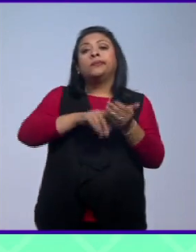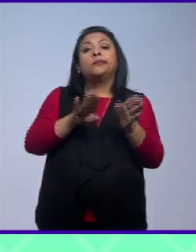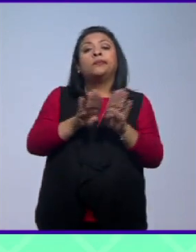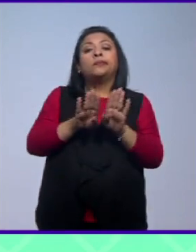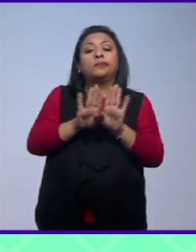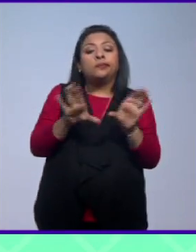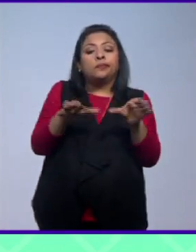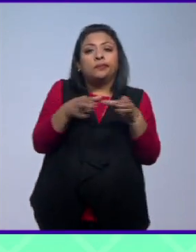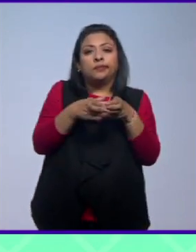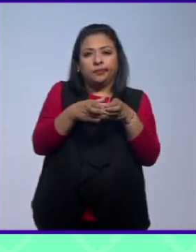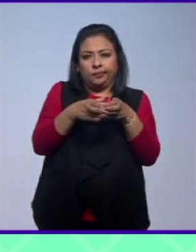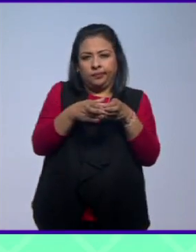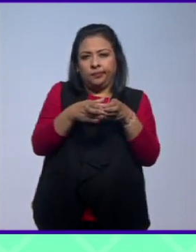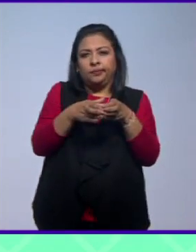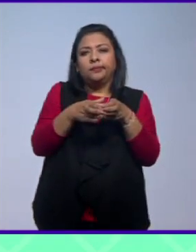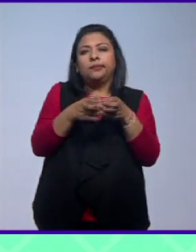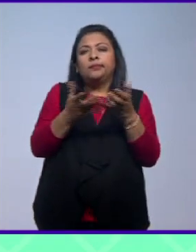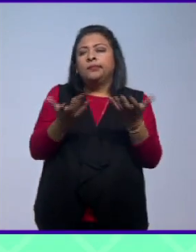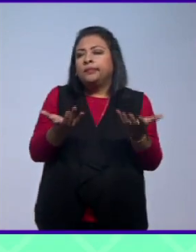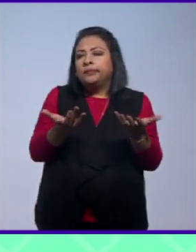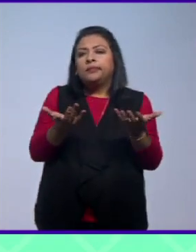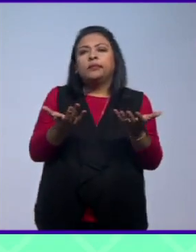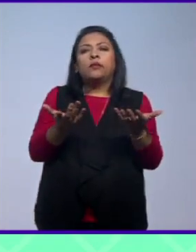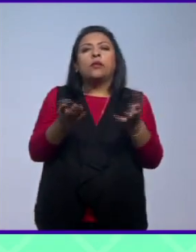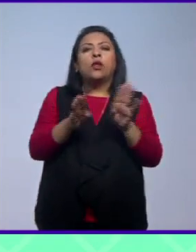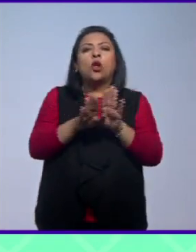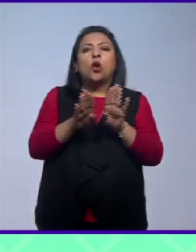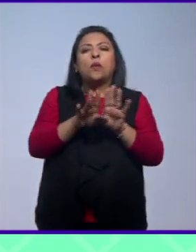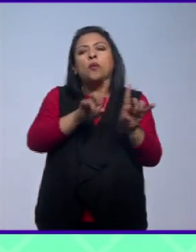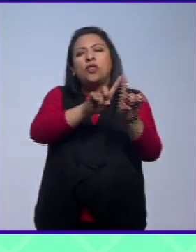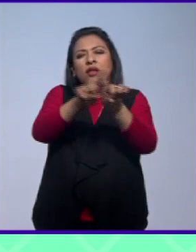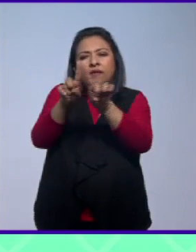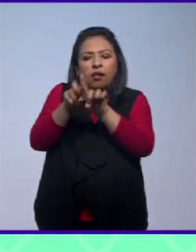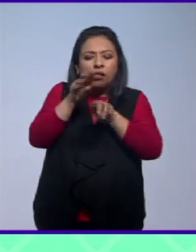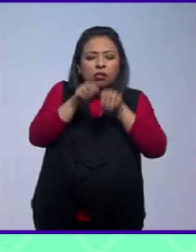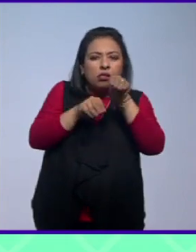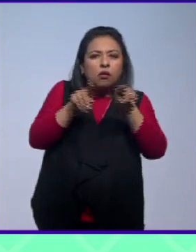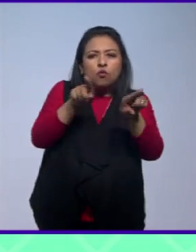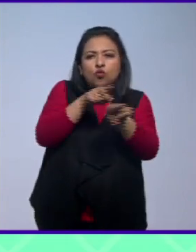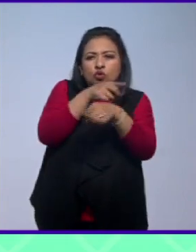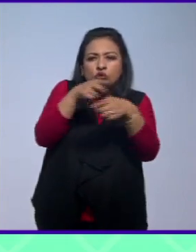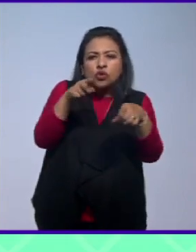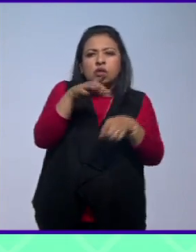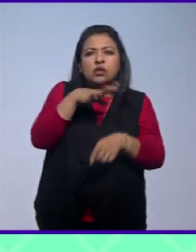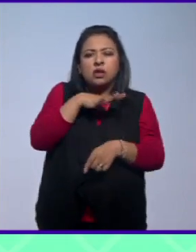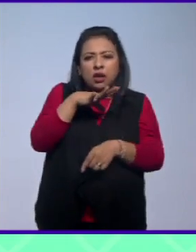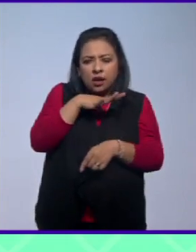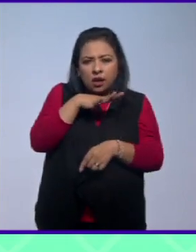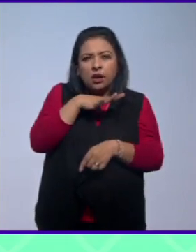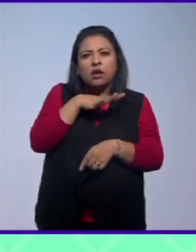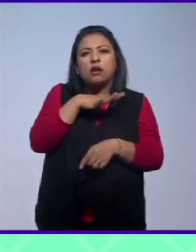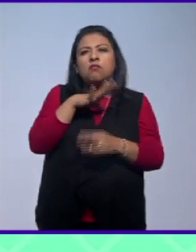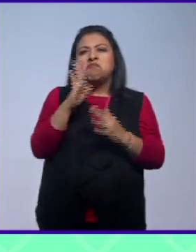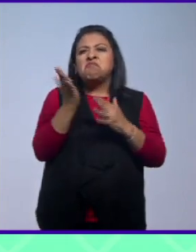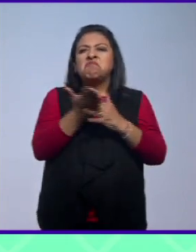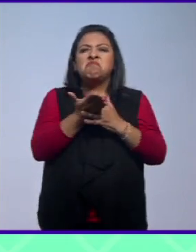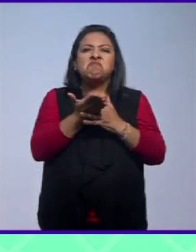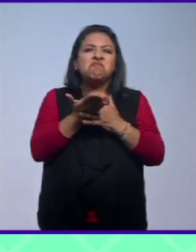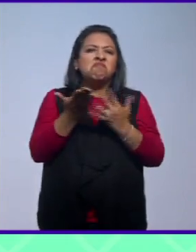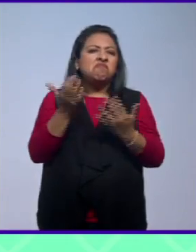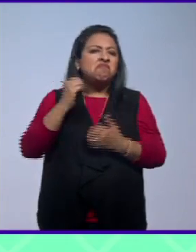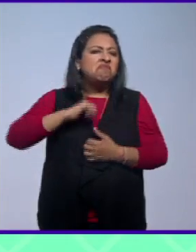es la diversidad estética que se ha generado en mitades del